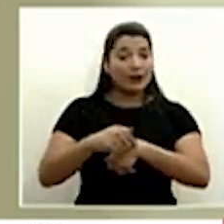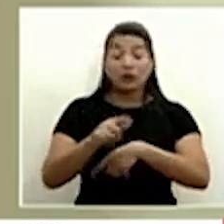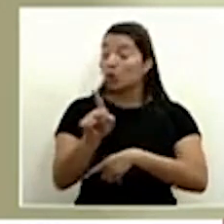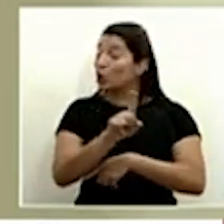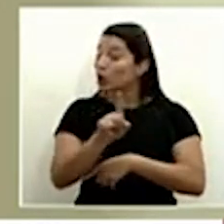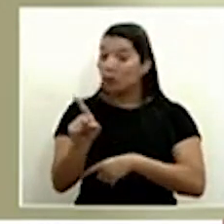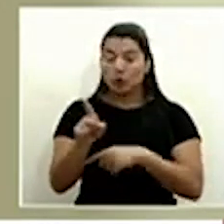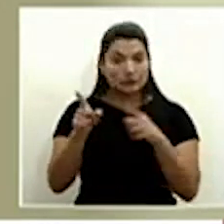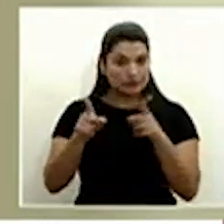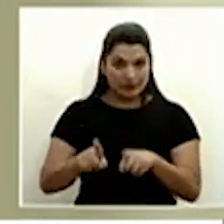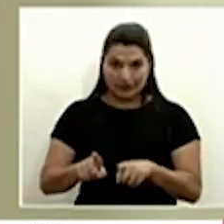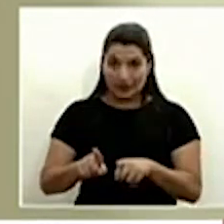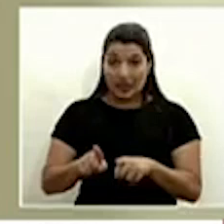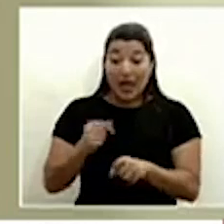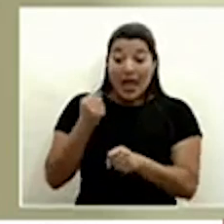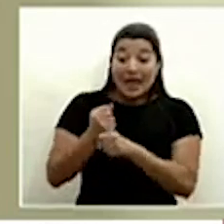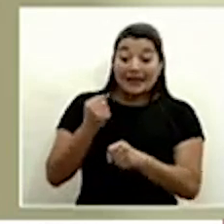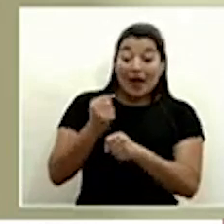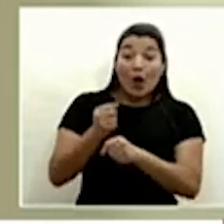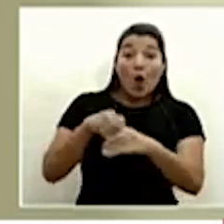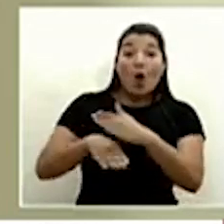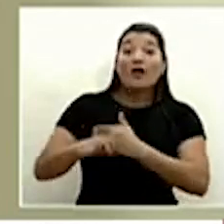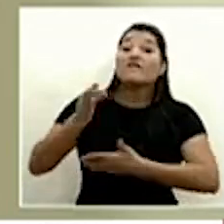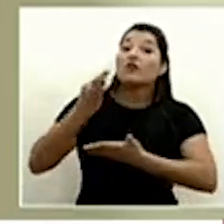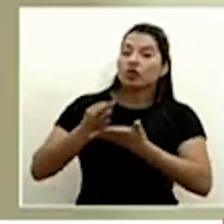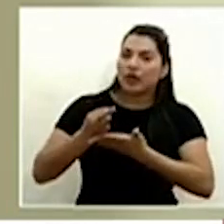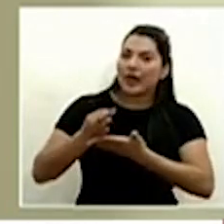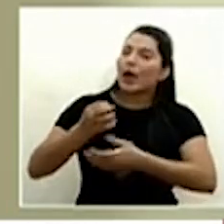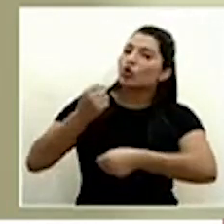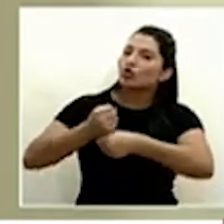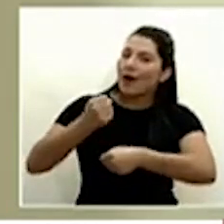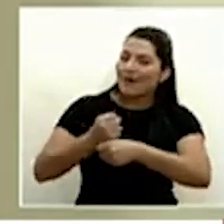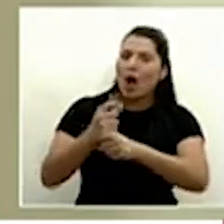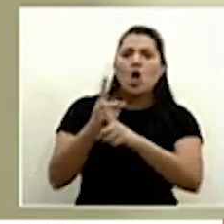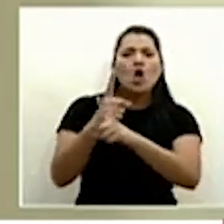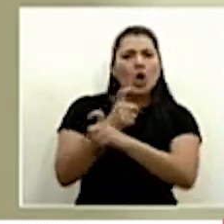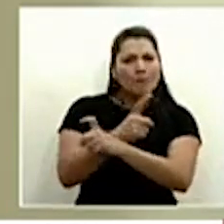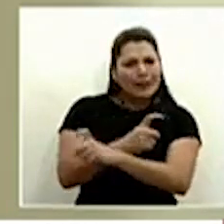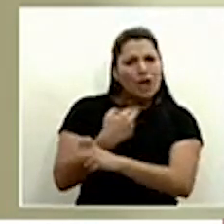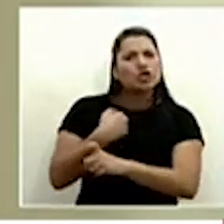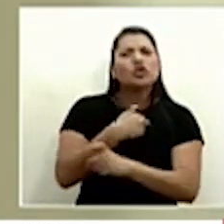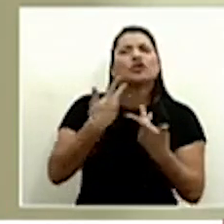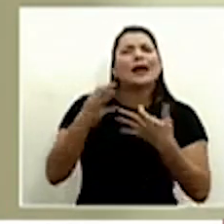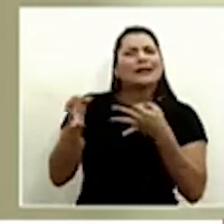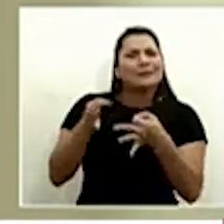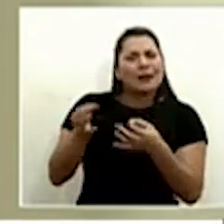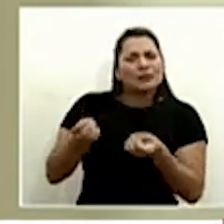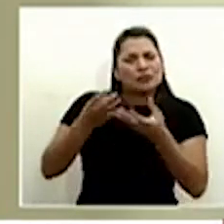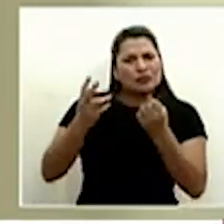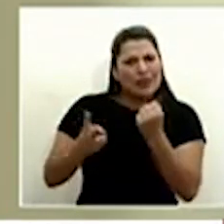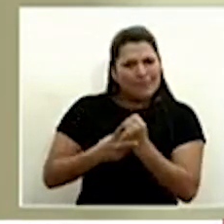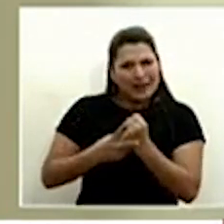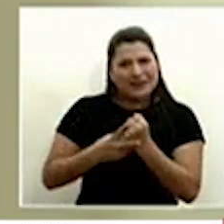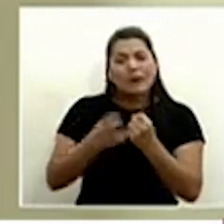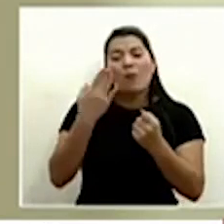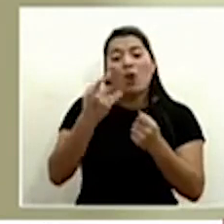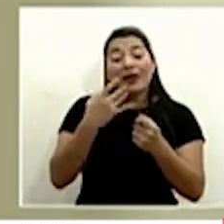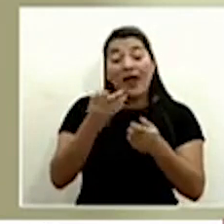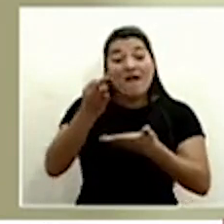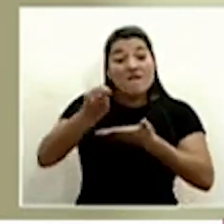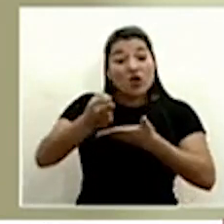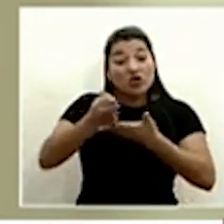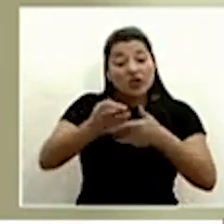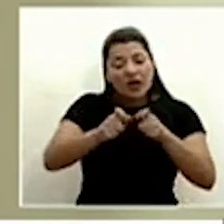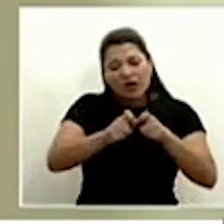ocurriendo. El trabajo en fronteras es un trabajo complicado, yo lo he explicado muchísimas veces, son 309 kilómetros de fronteras,